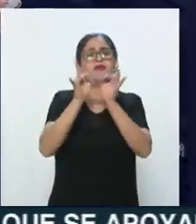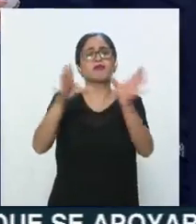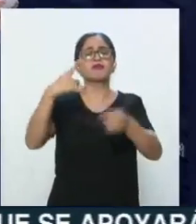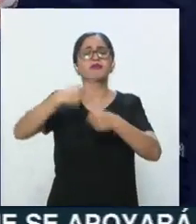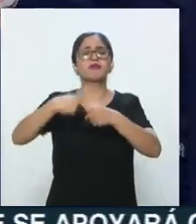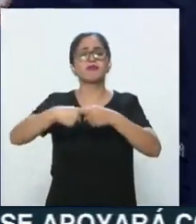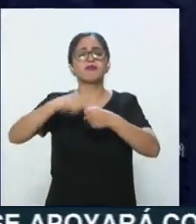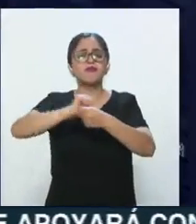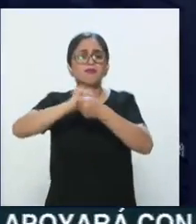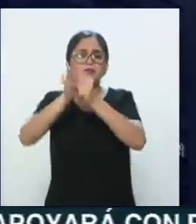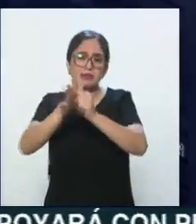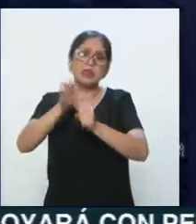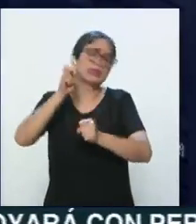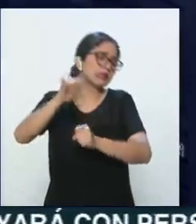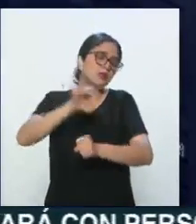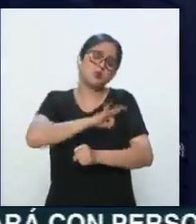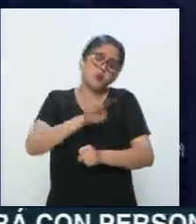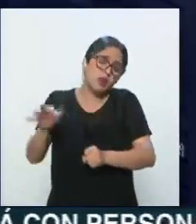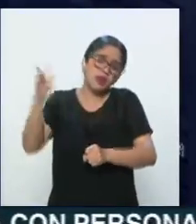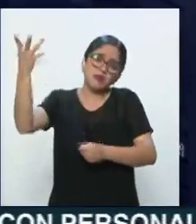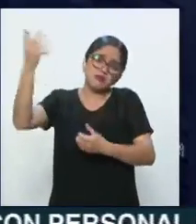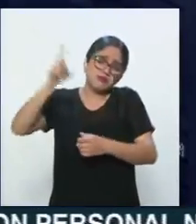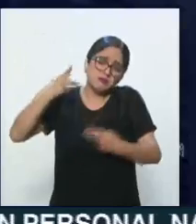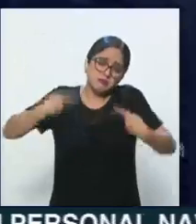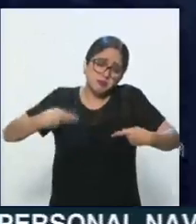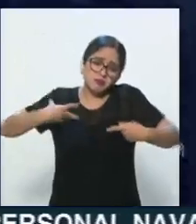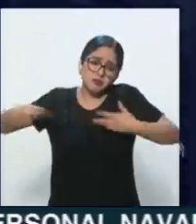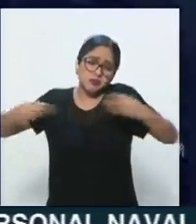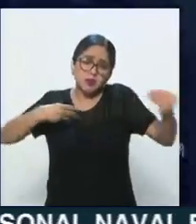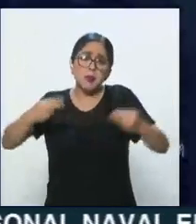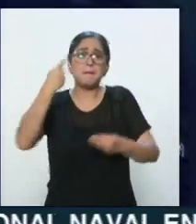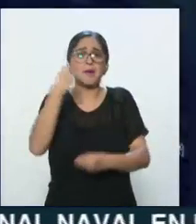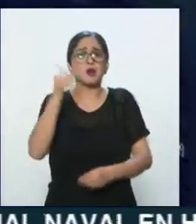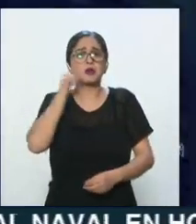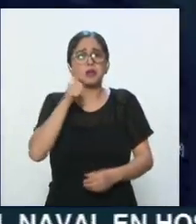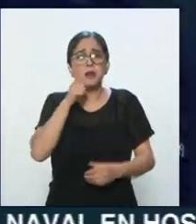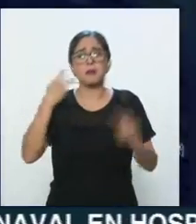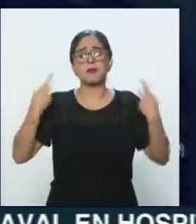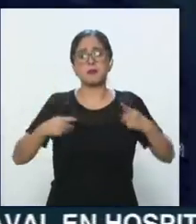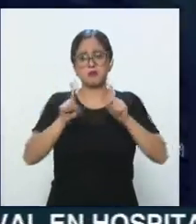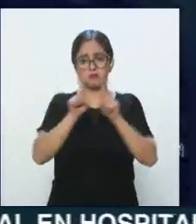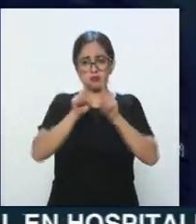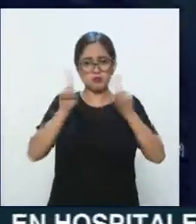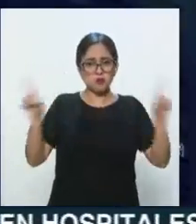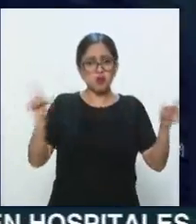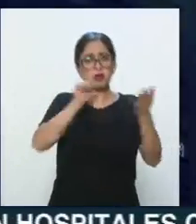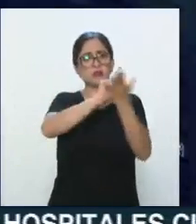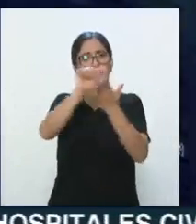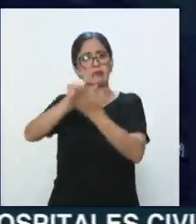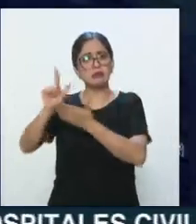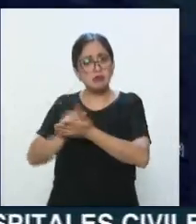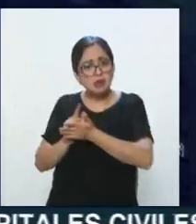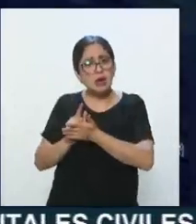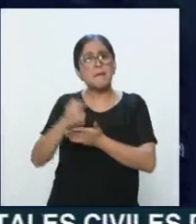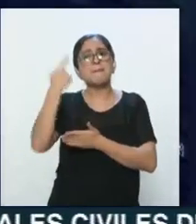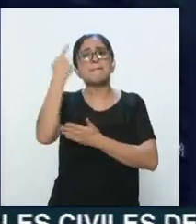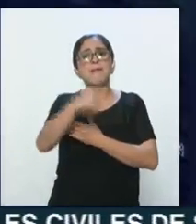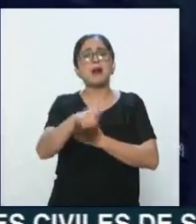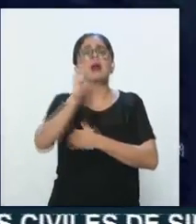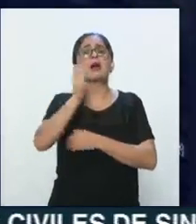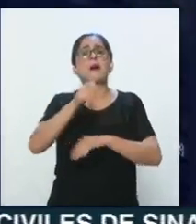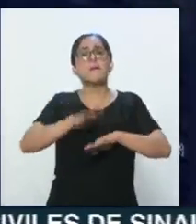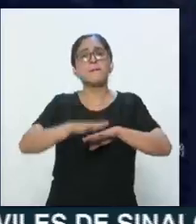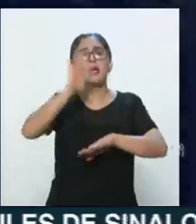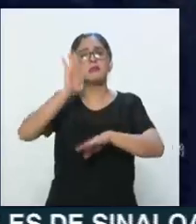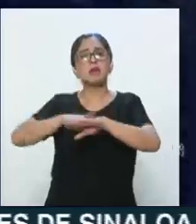imposible, sino evitar su propagación a través de medidas de distanciamiento social y de higiene, para evitar, llegado el momento, de mayor